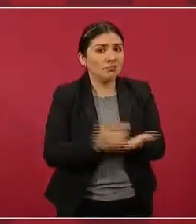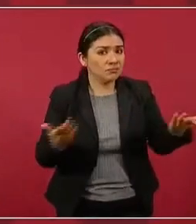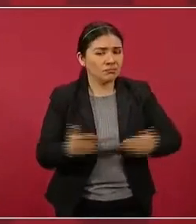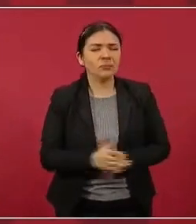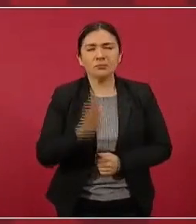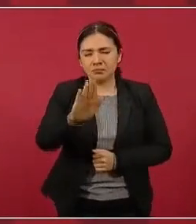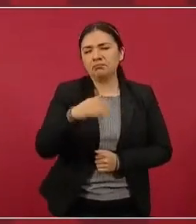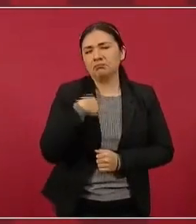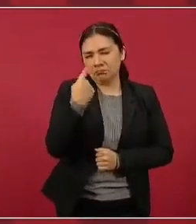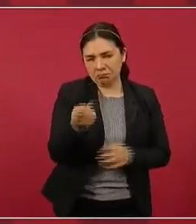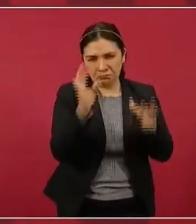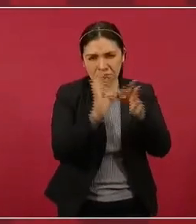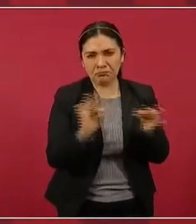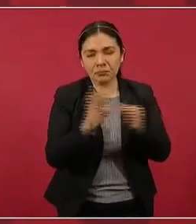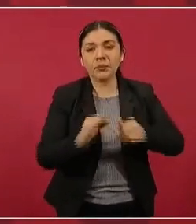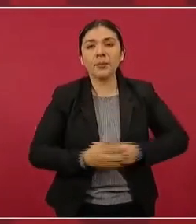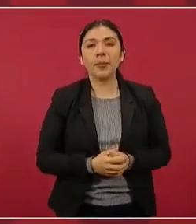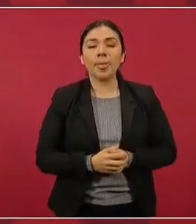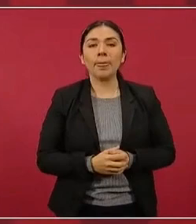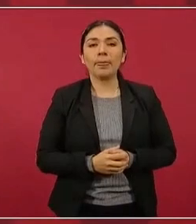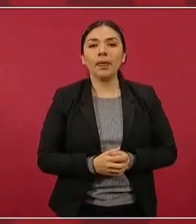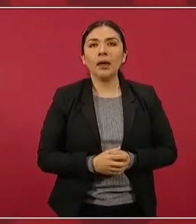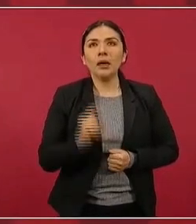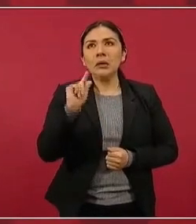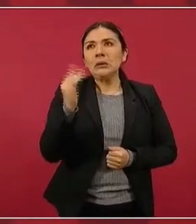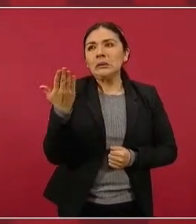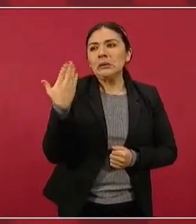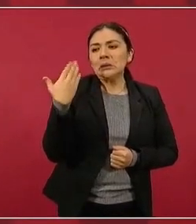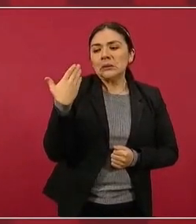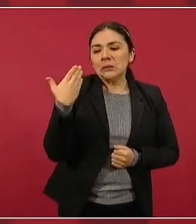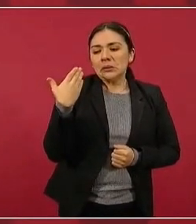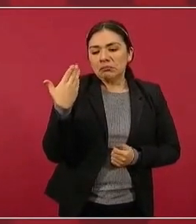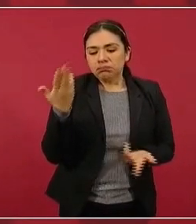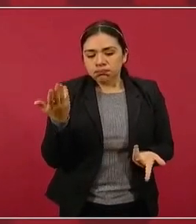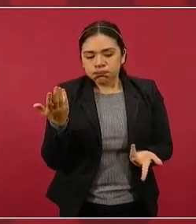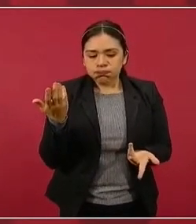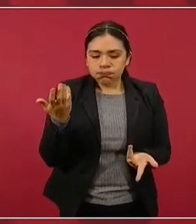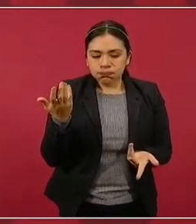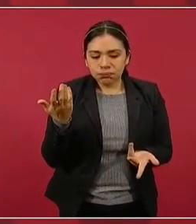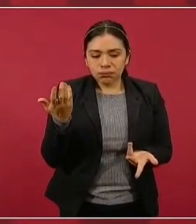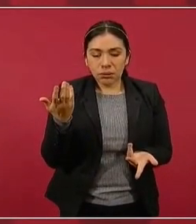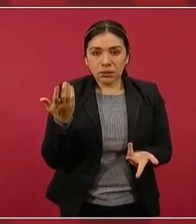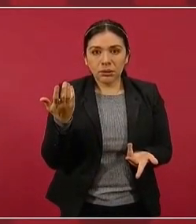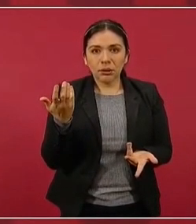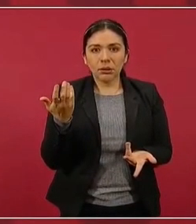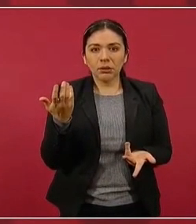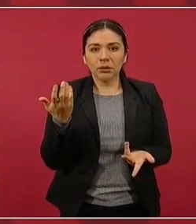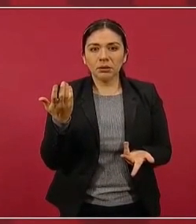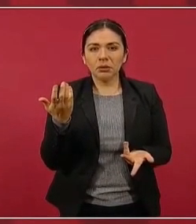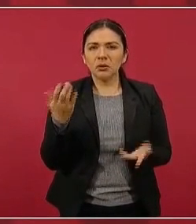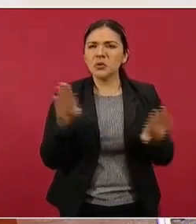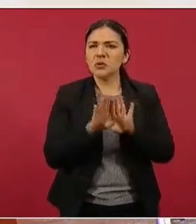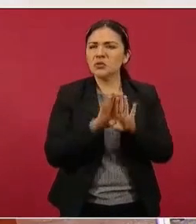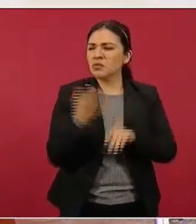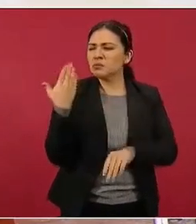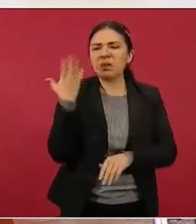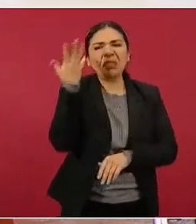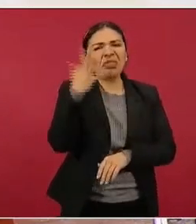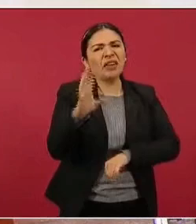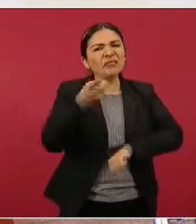comentar algo. Bueno, hace como 10 días